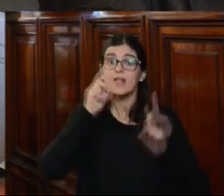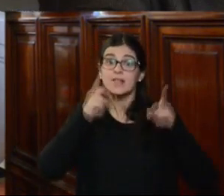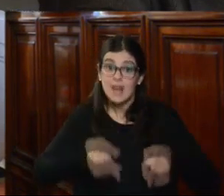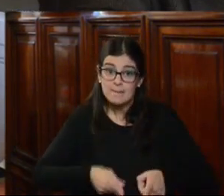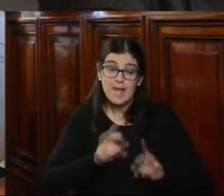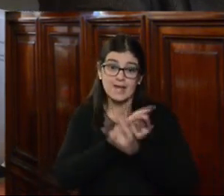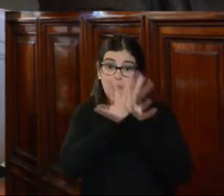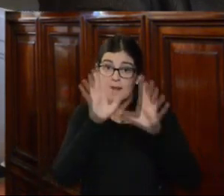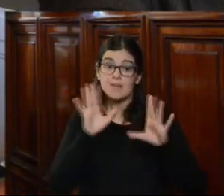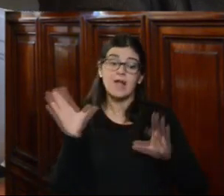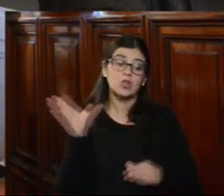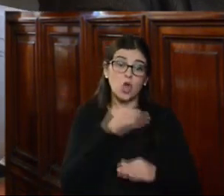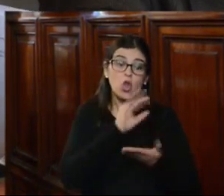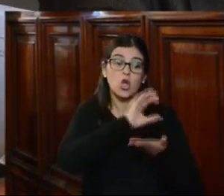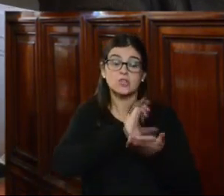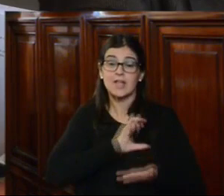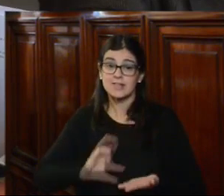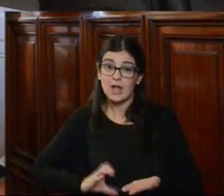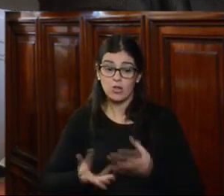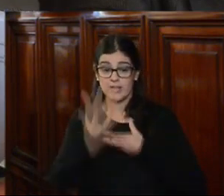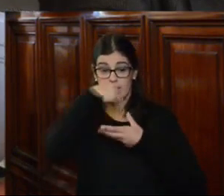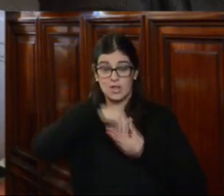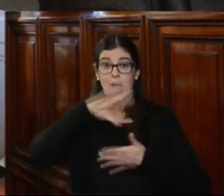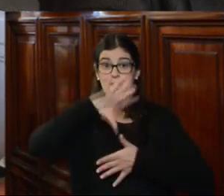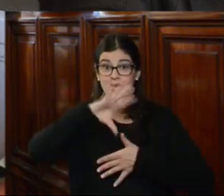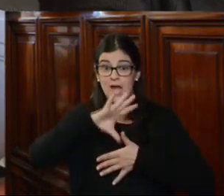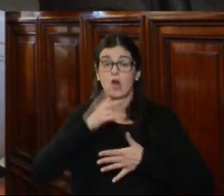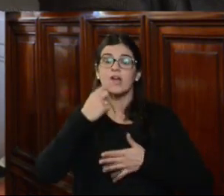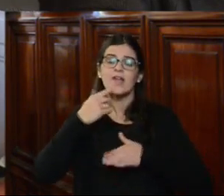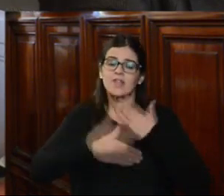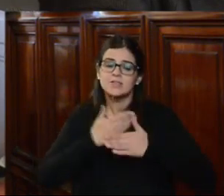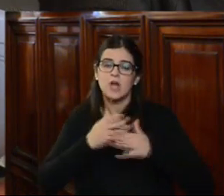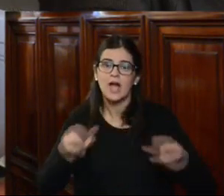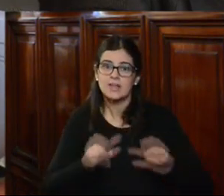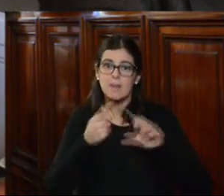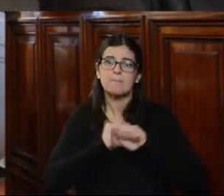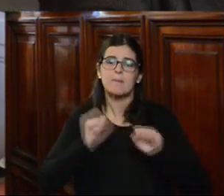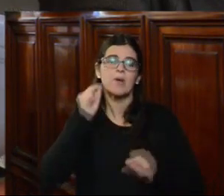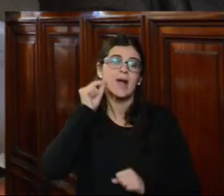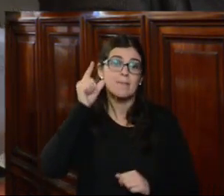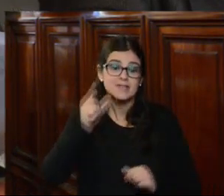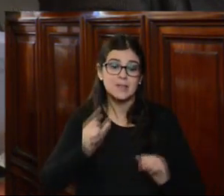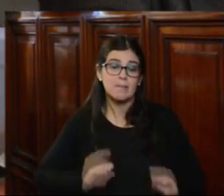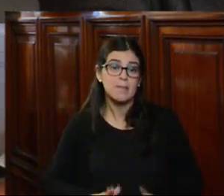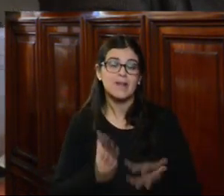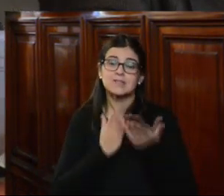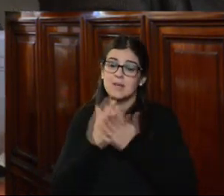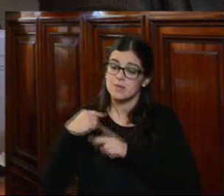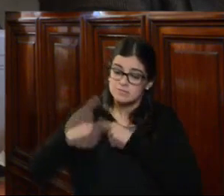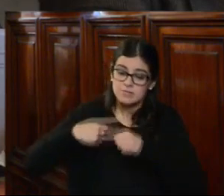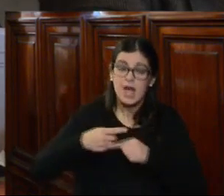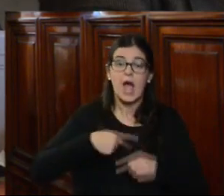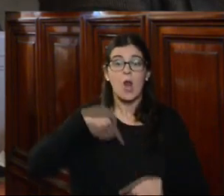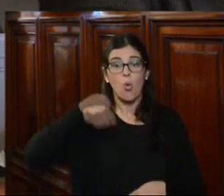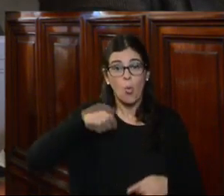expresamente a todos los Estados que integran el sistema interamericano que desarrollen actividades para capacitar en forma permanente a los